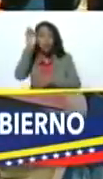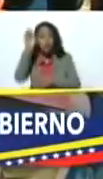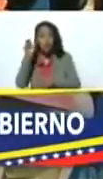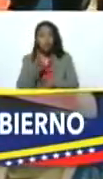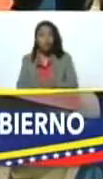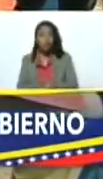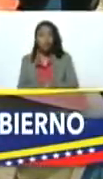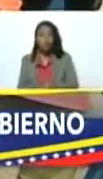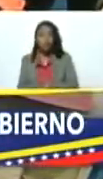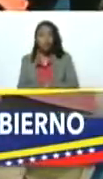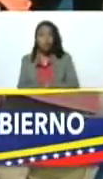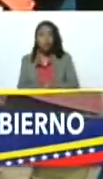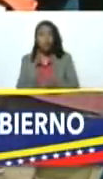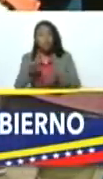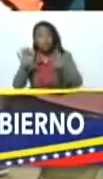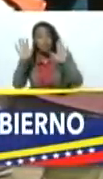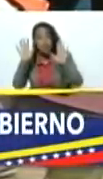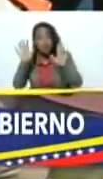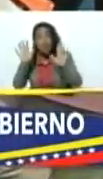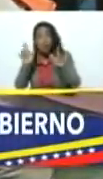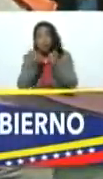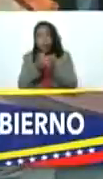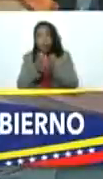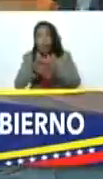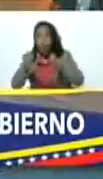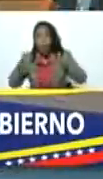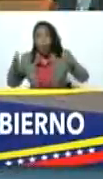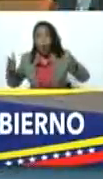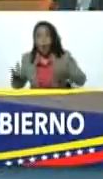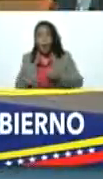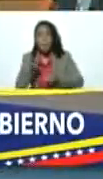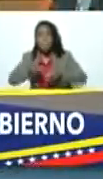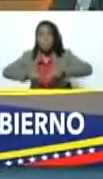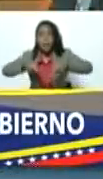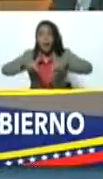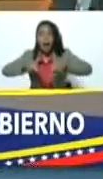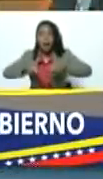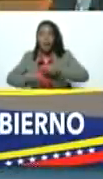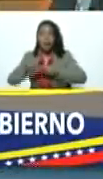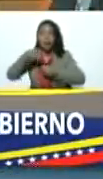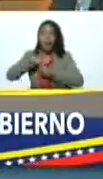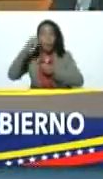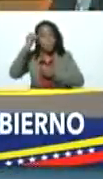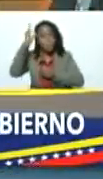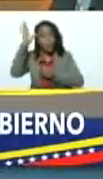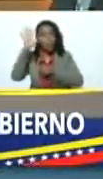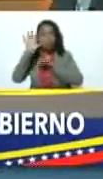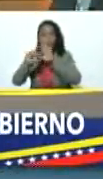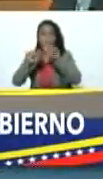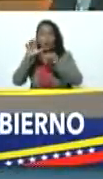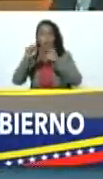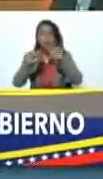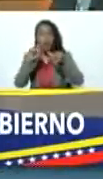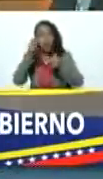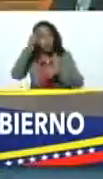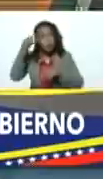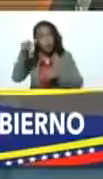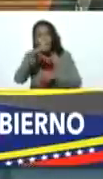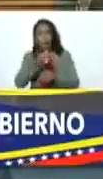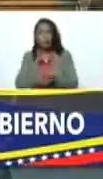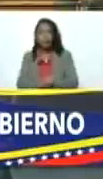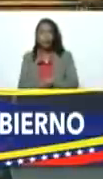mientras se siga expandiendo el mercado interno la capacidad de consumo de compras de la población